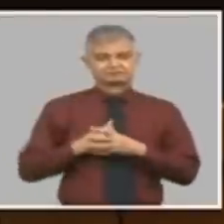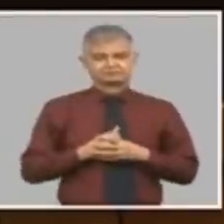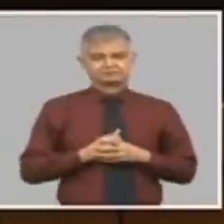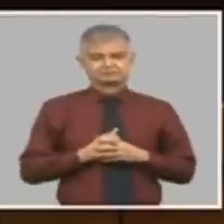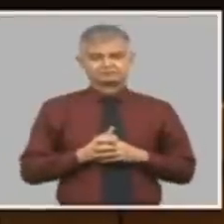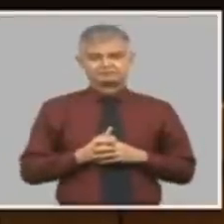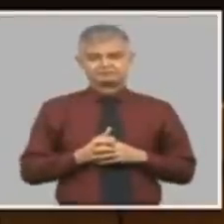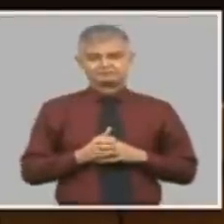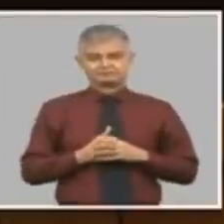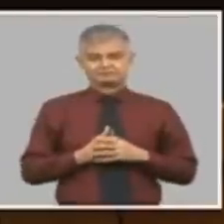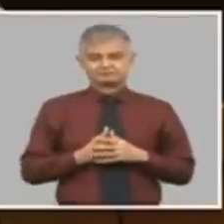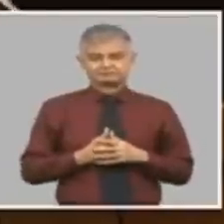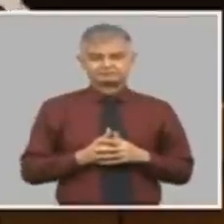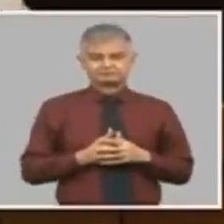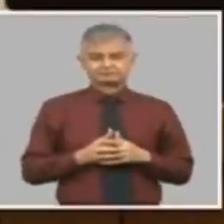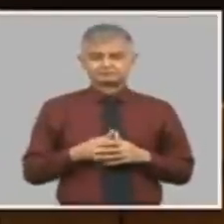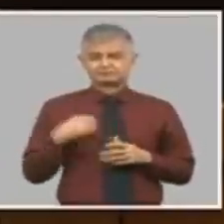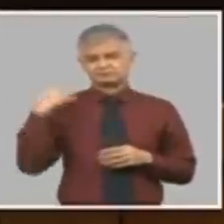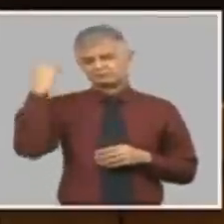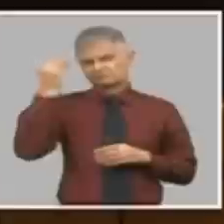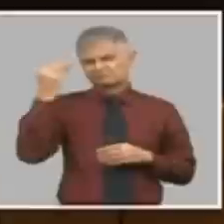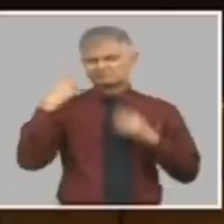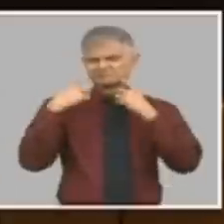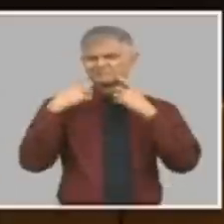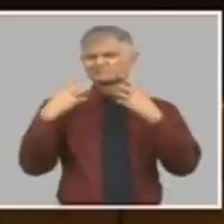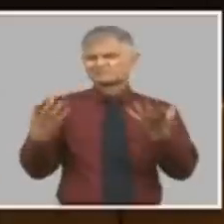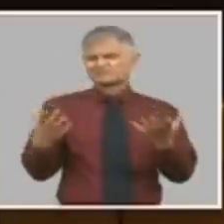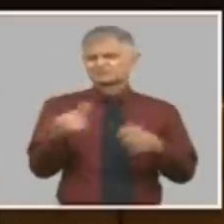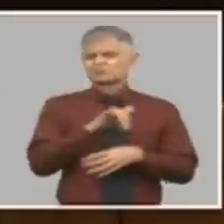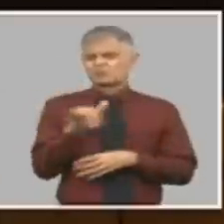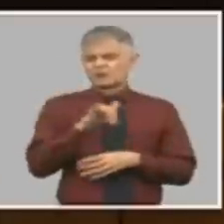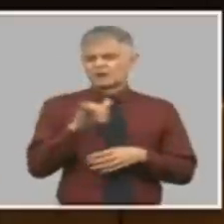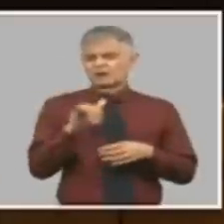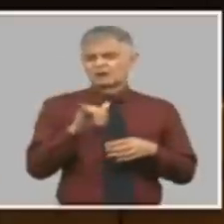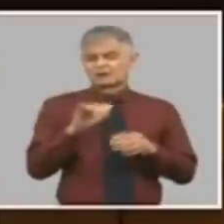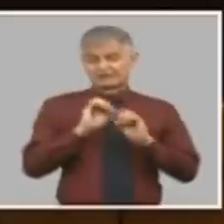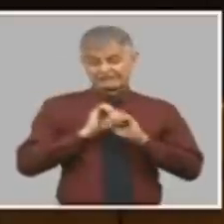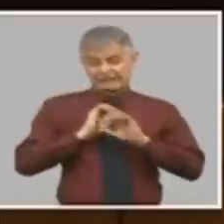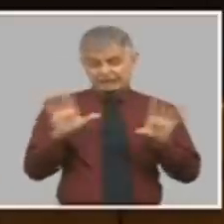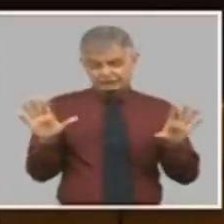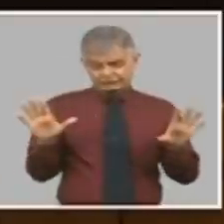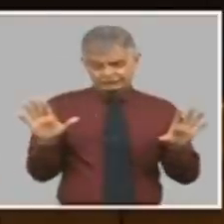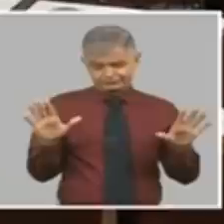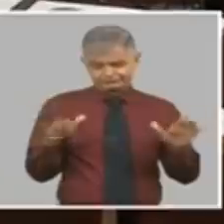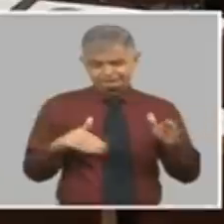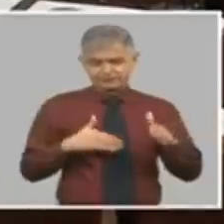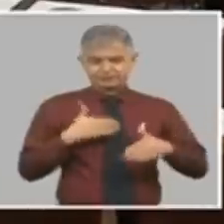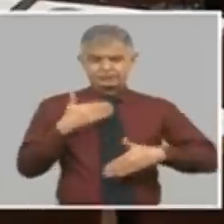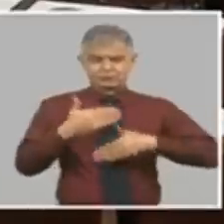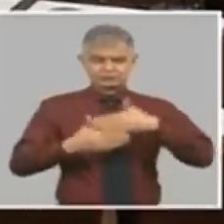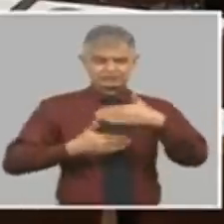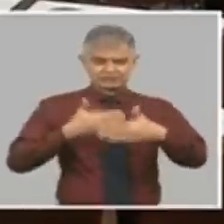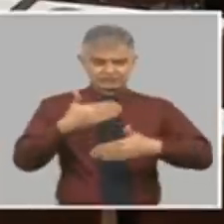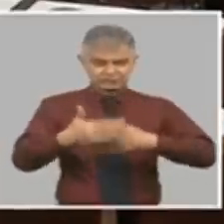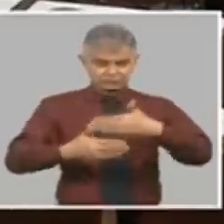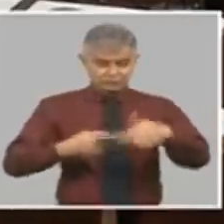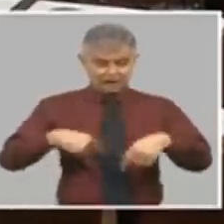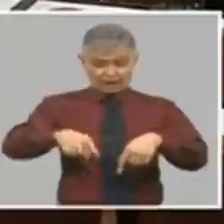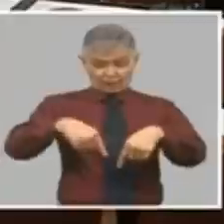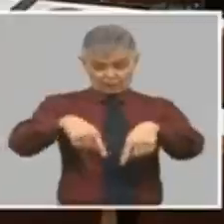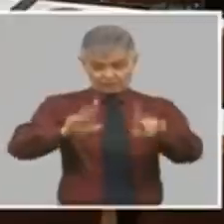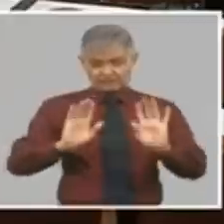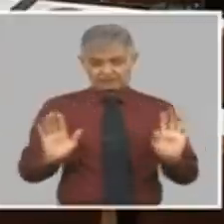yo creo que es importante también que digamos bien claro que el proceso que vamos a enfrentar tiene